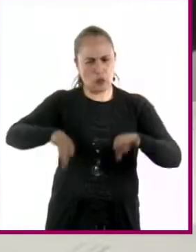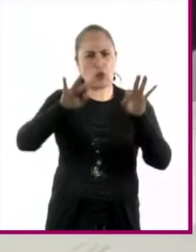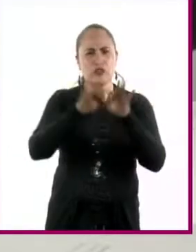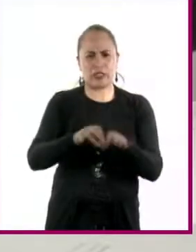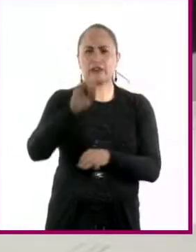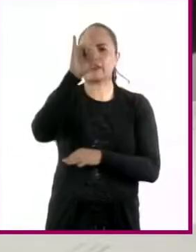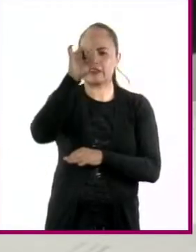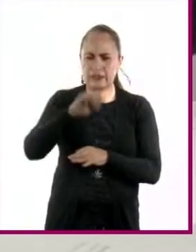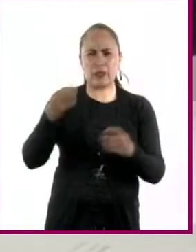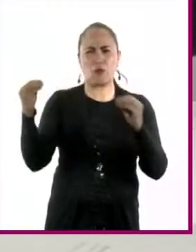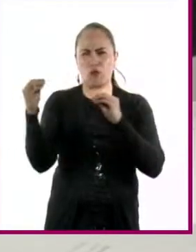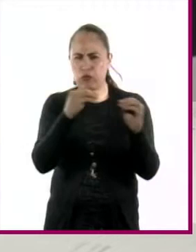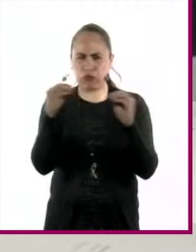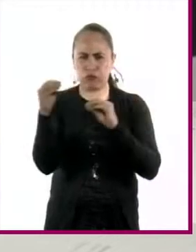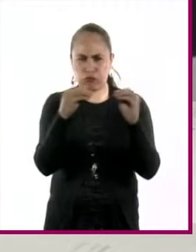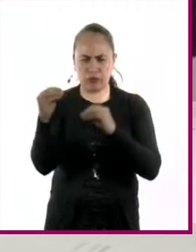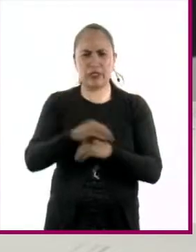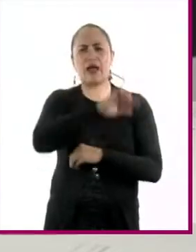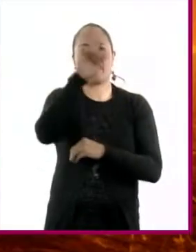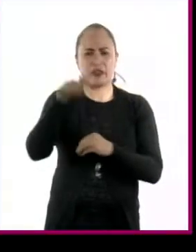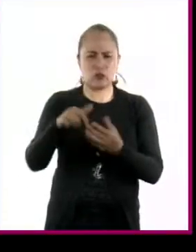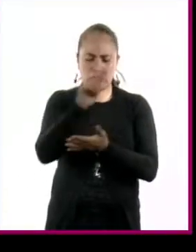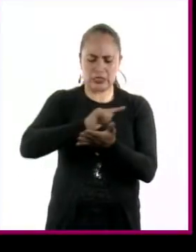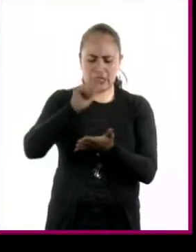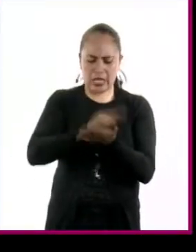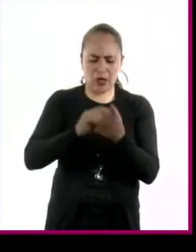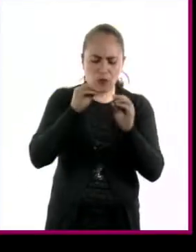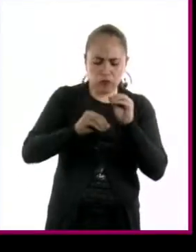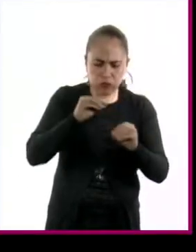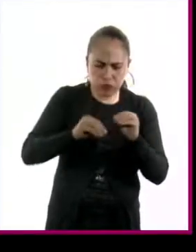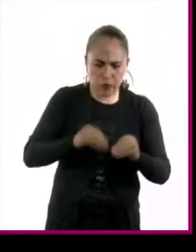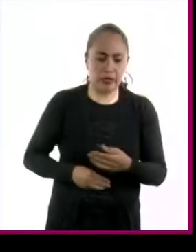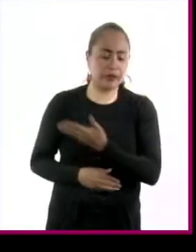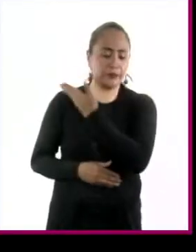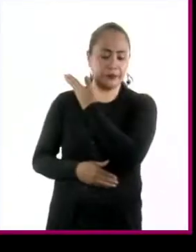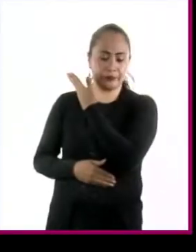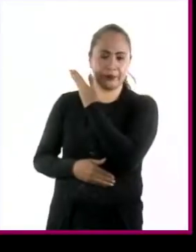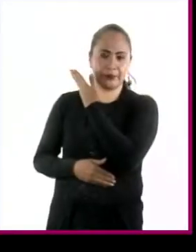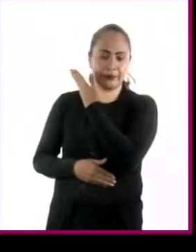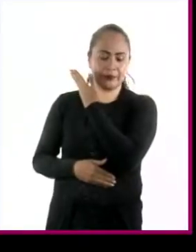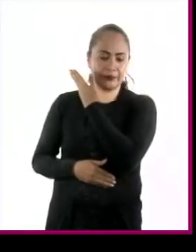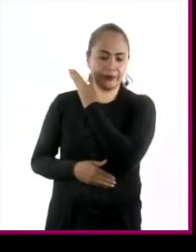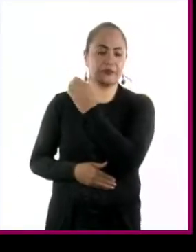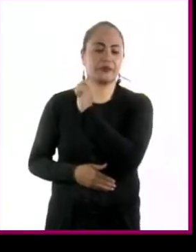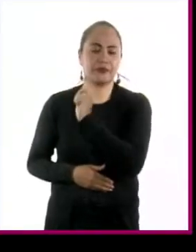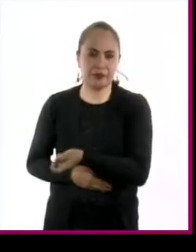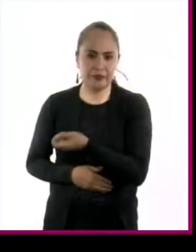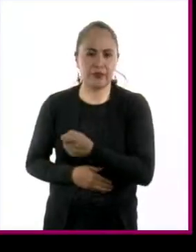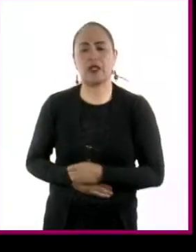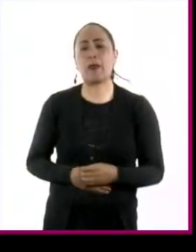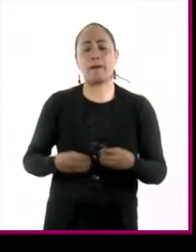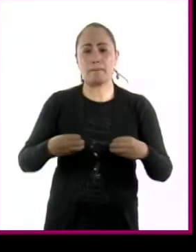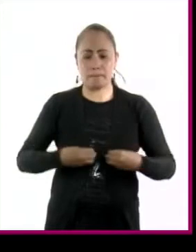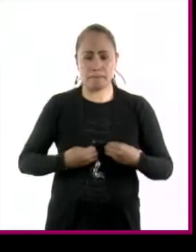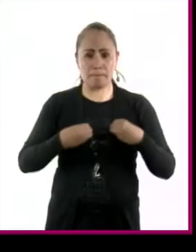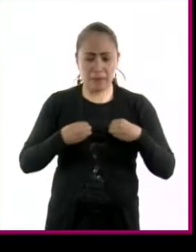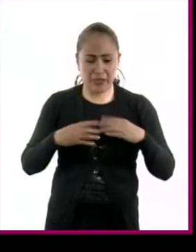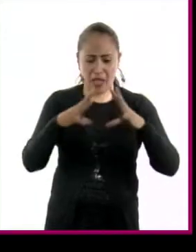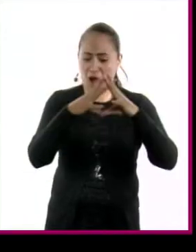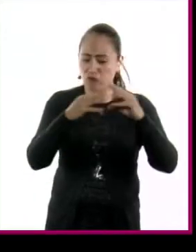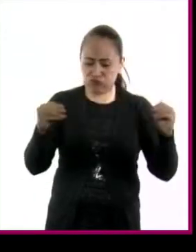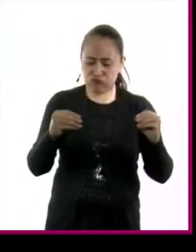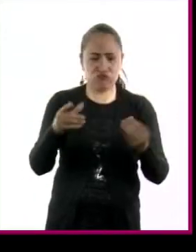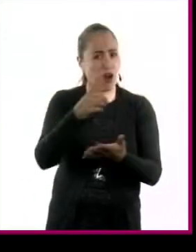sustentar las discusiones que permitieron redactar la ley. El ecocidio es el nombre que se le da a la devastación de la vida en un determinado lugar.